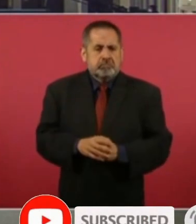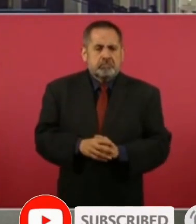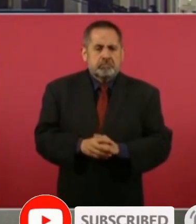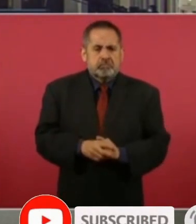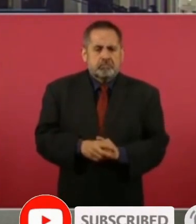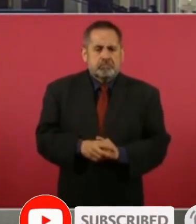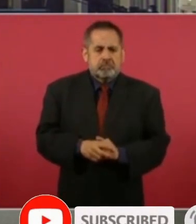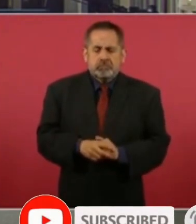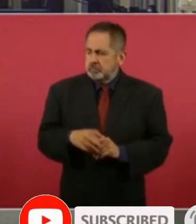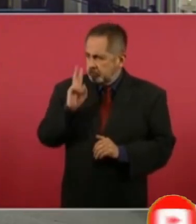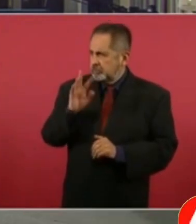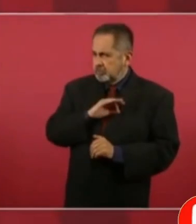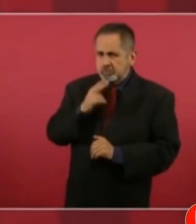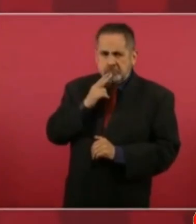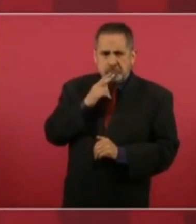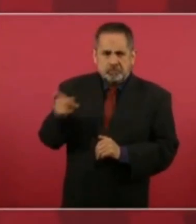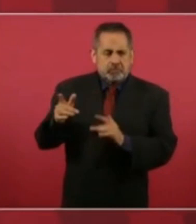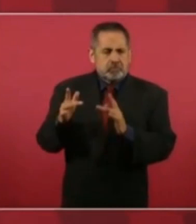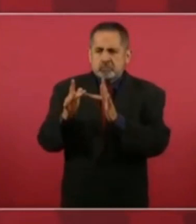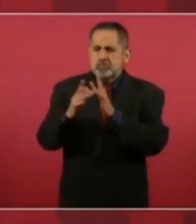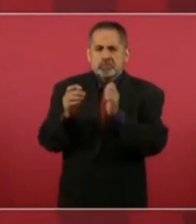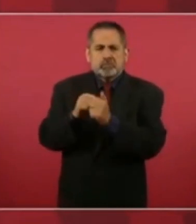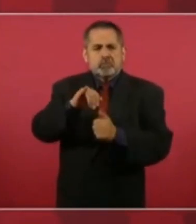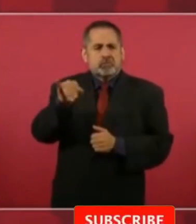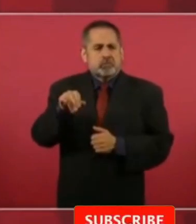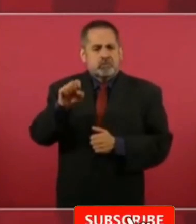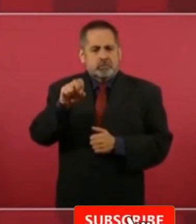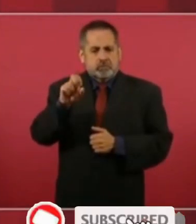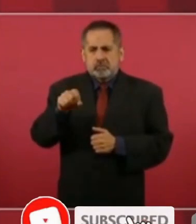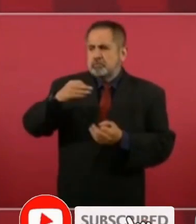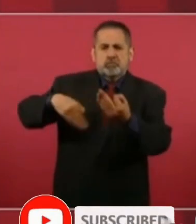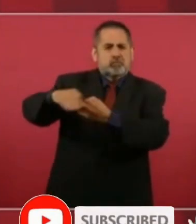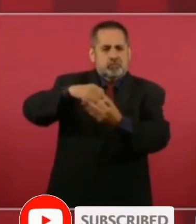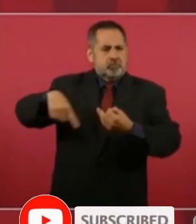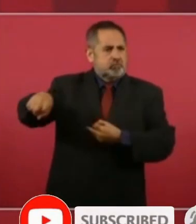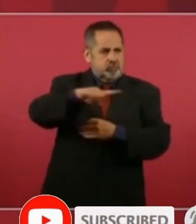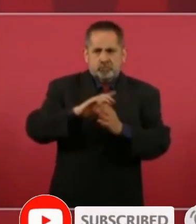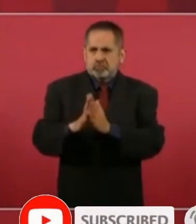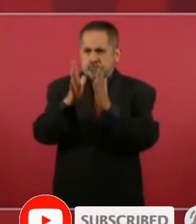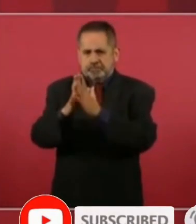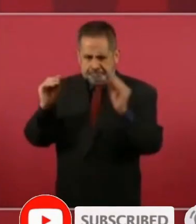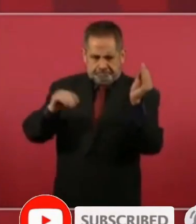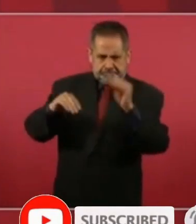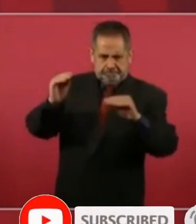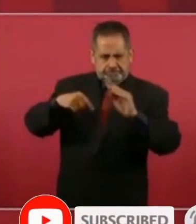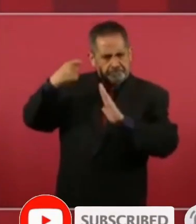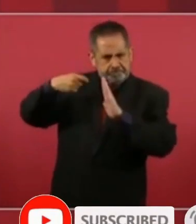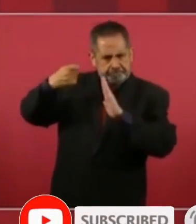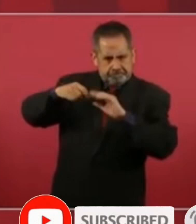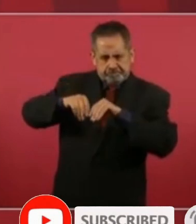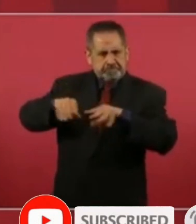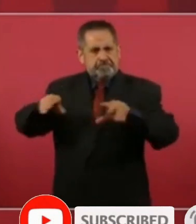Eso podría ser, Quique, Jesús nos ayude. Porque todos pueden participar, entre todos, y hacer